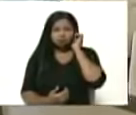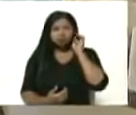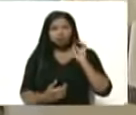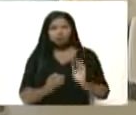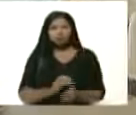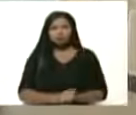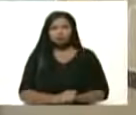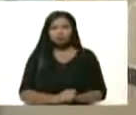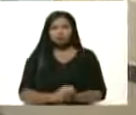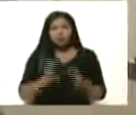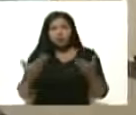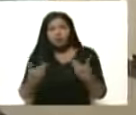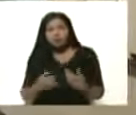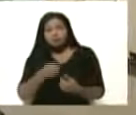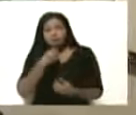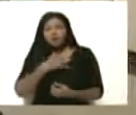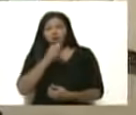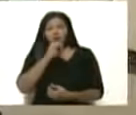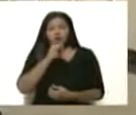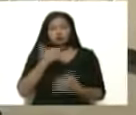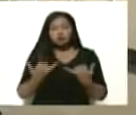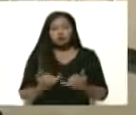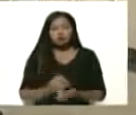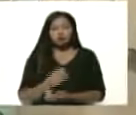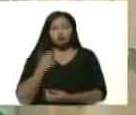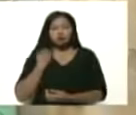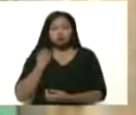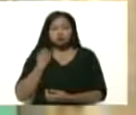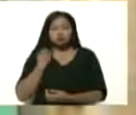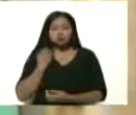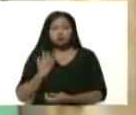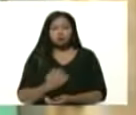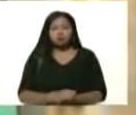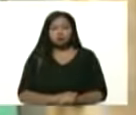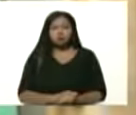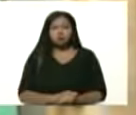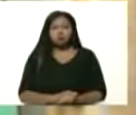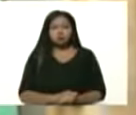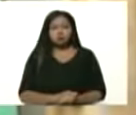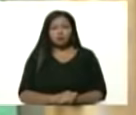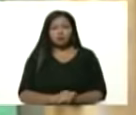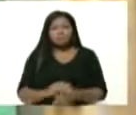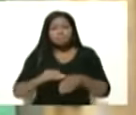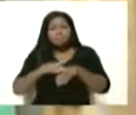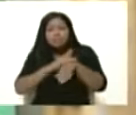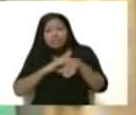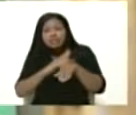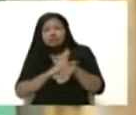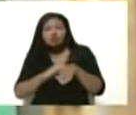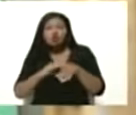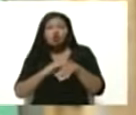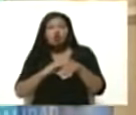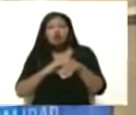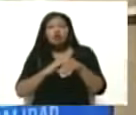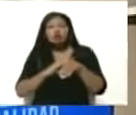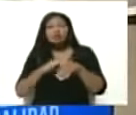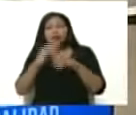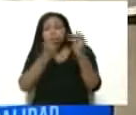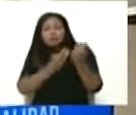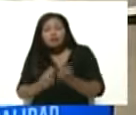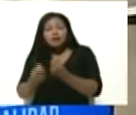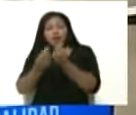información ahora. Vamos a compartirla. Ministra de Finanzas. Nos acompaña la